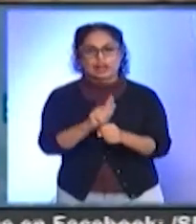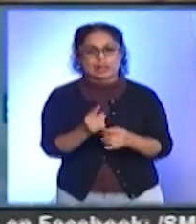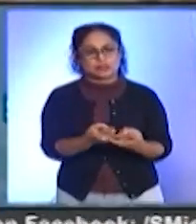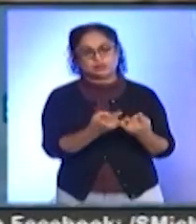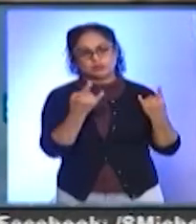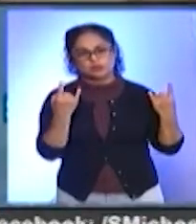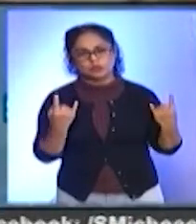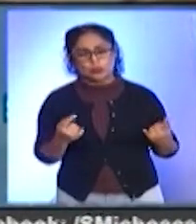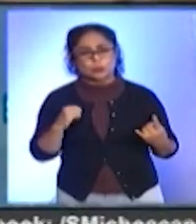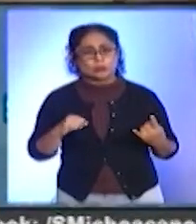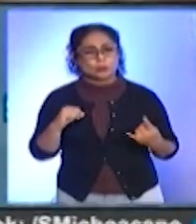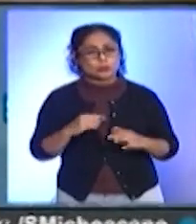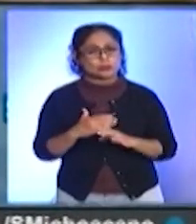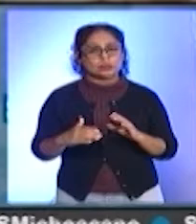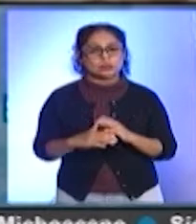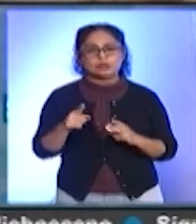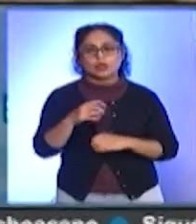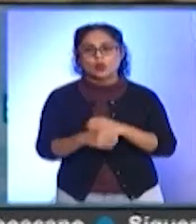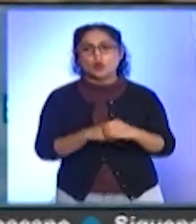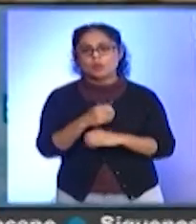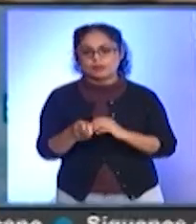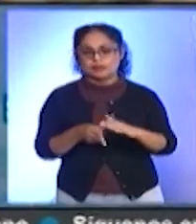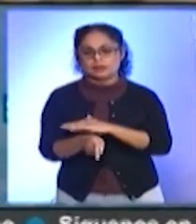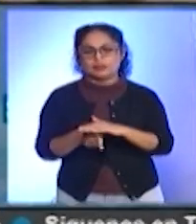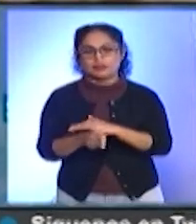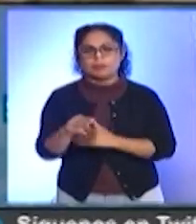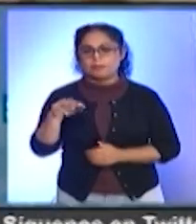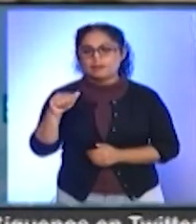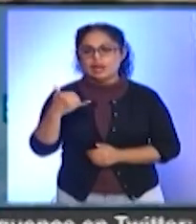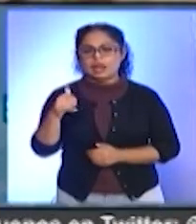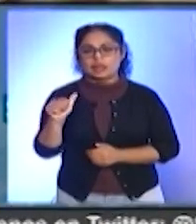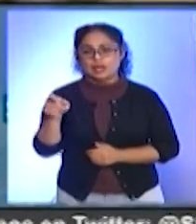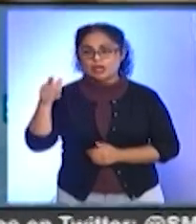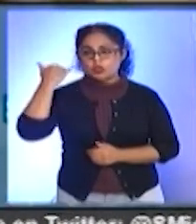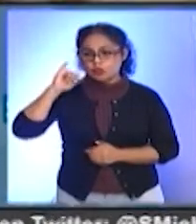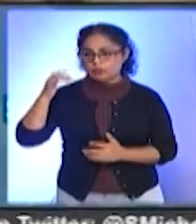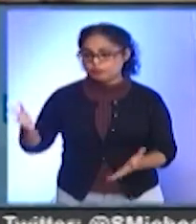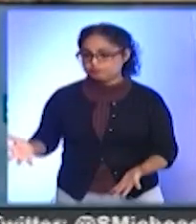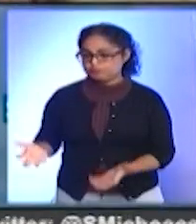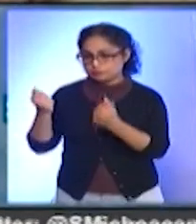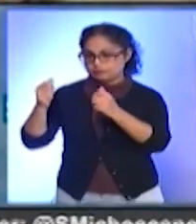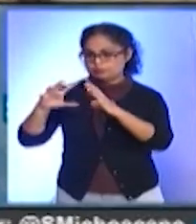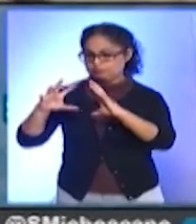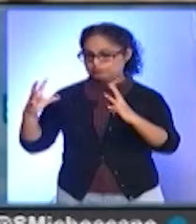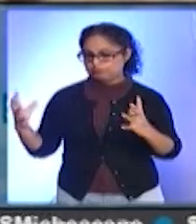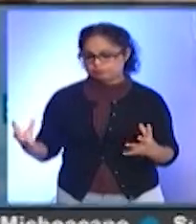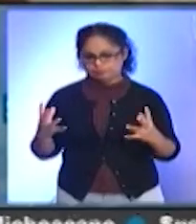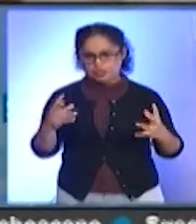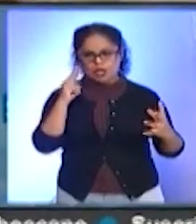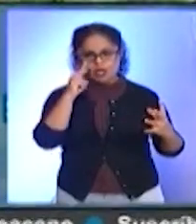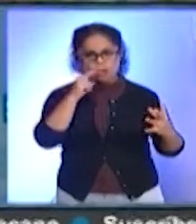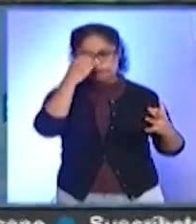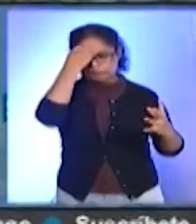Historia, lleva a cabo con motivo de las obras del Tren Maya, en Yucatán fue recuperada una vasija estilo chocholá grabada con un